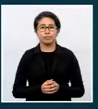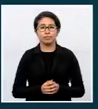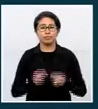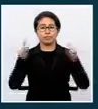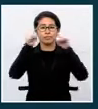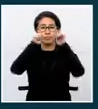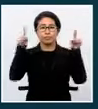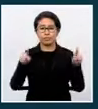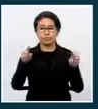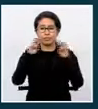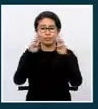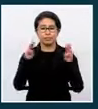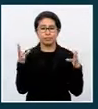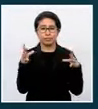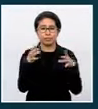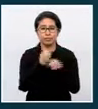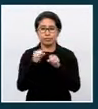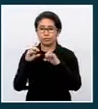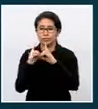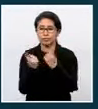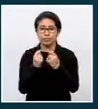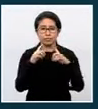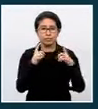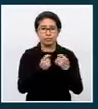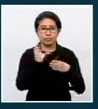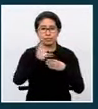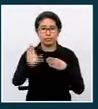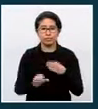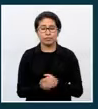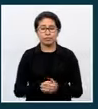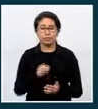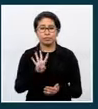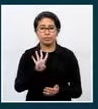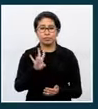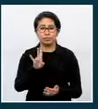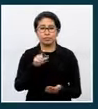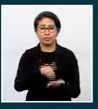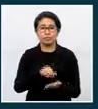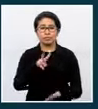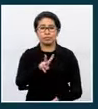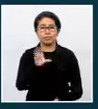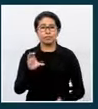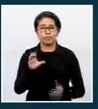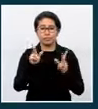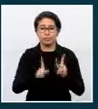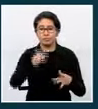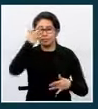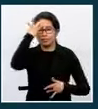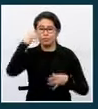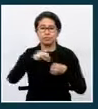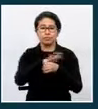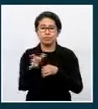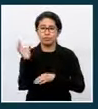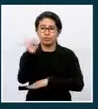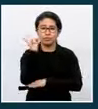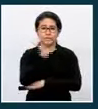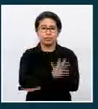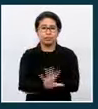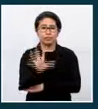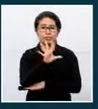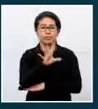Este es el mapa de sumen por departamento, haciendo un total de 47.200 personas contagiadas en todo el territorio nacional.